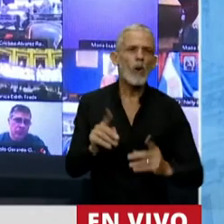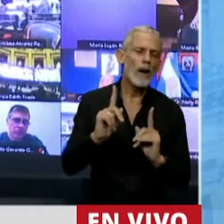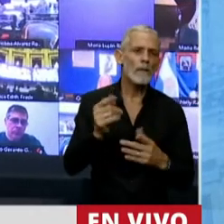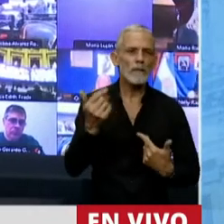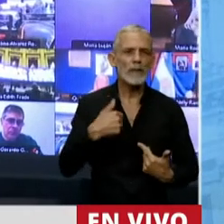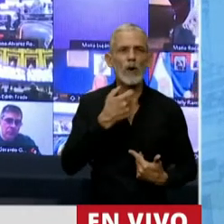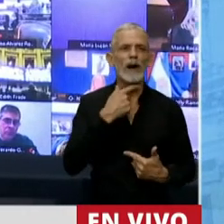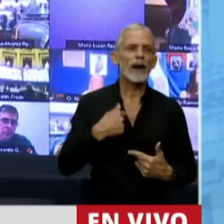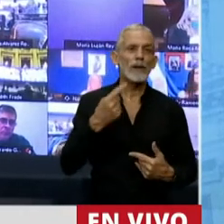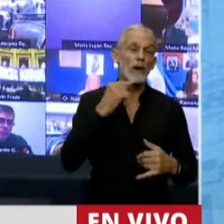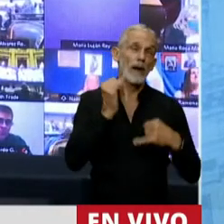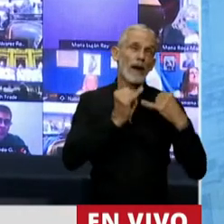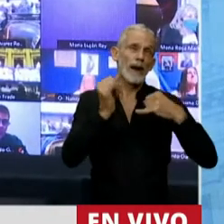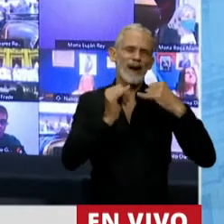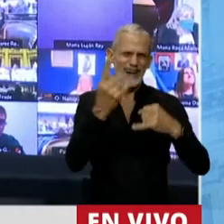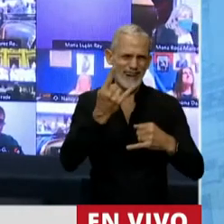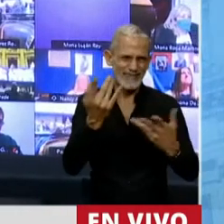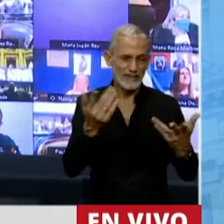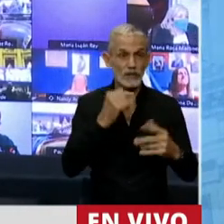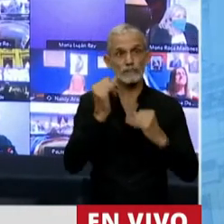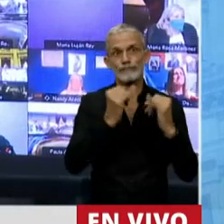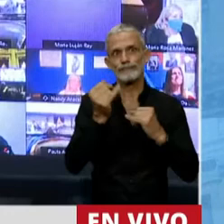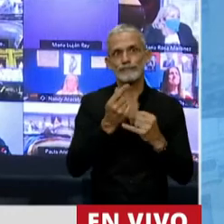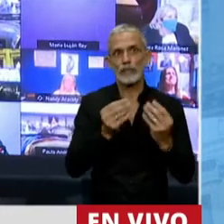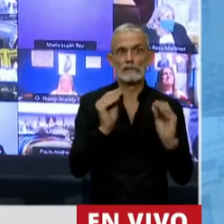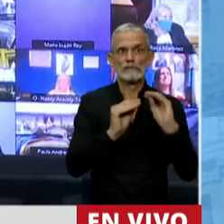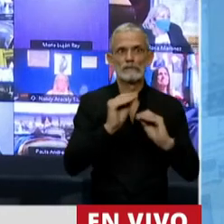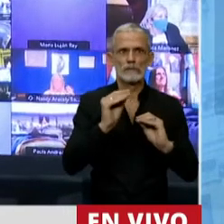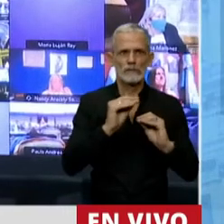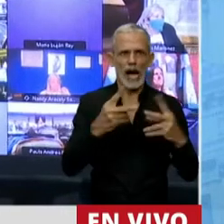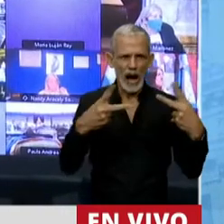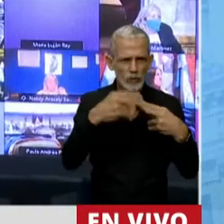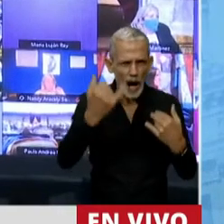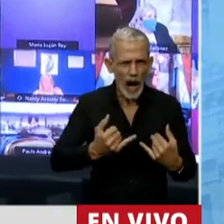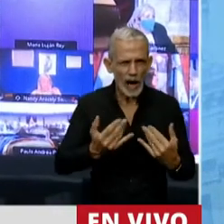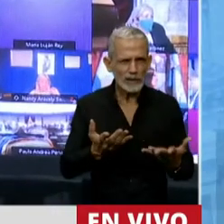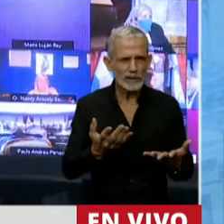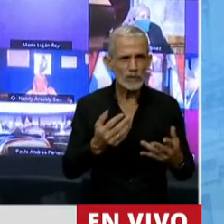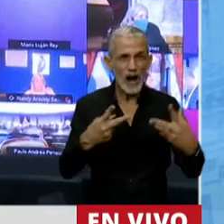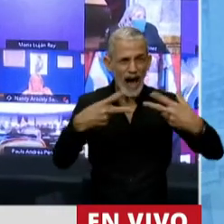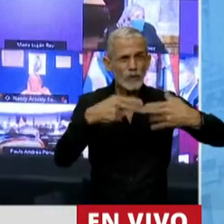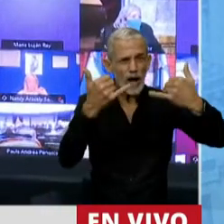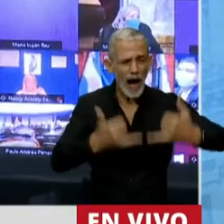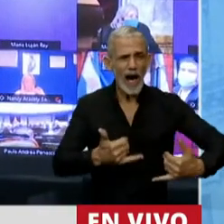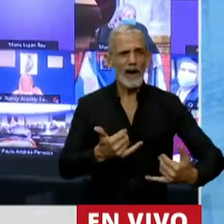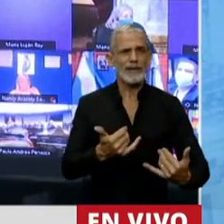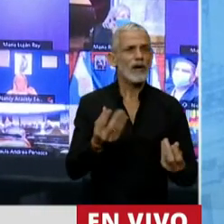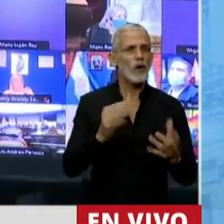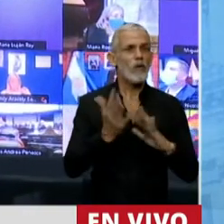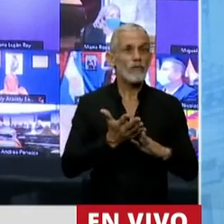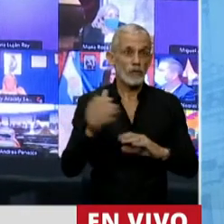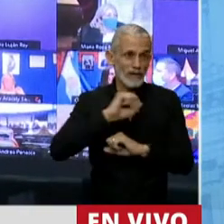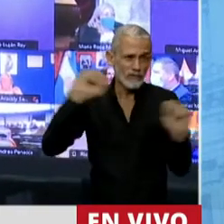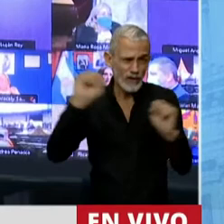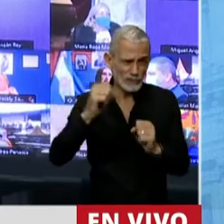pretender instalar un relato, pretender tapar un ajuste que se está haciendo, un ajuste que se está haciendo a través de una